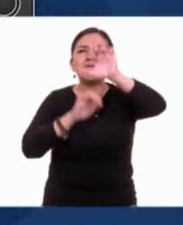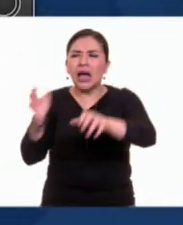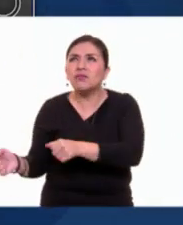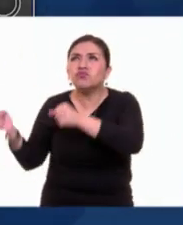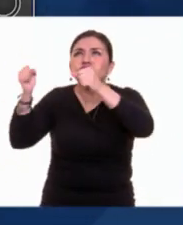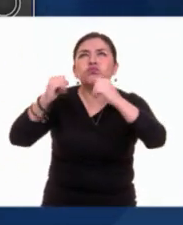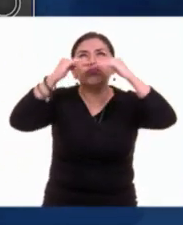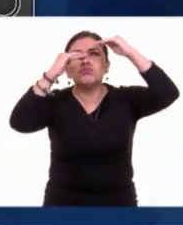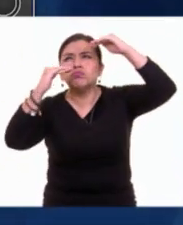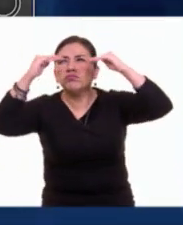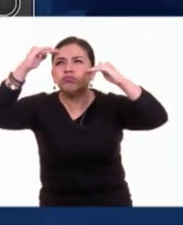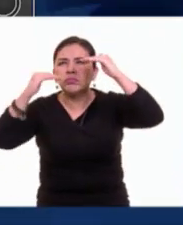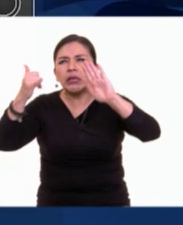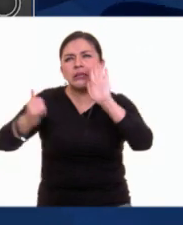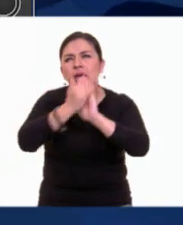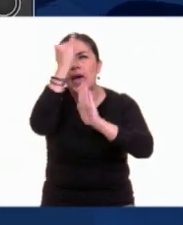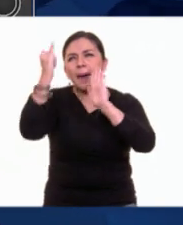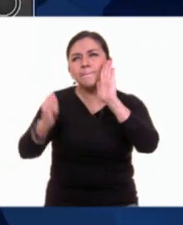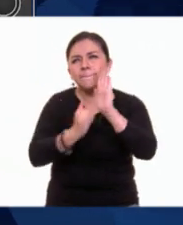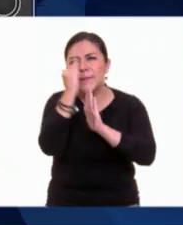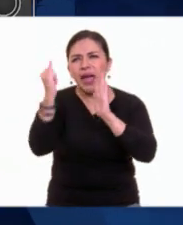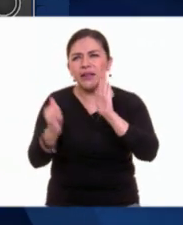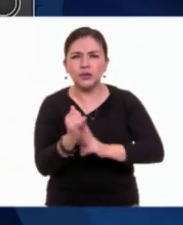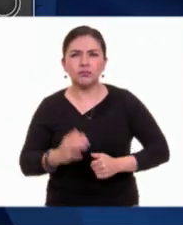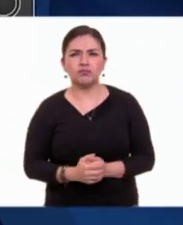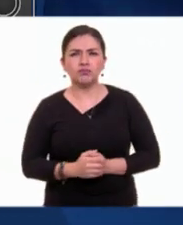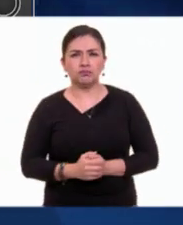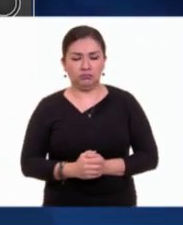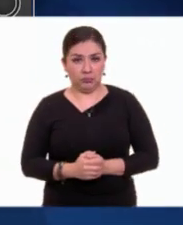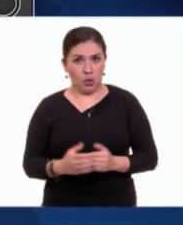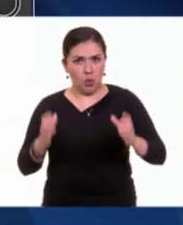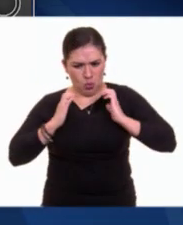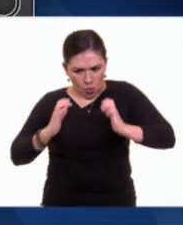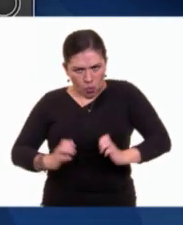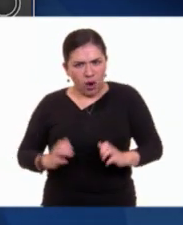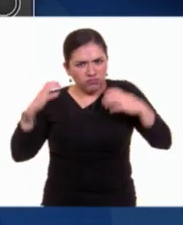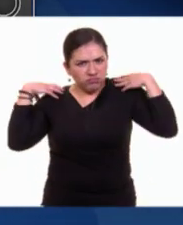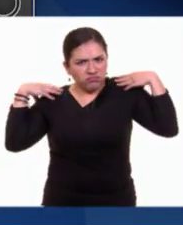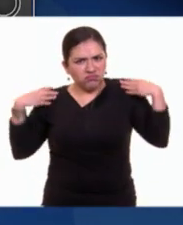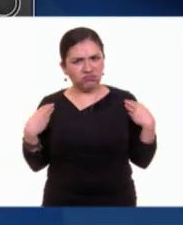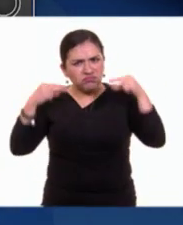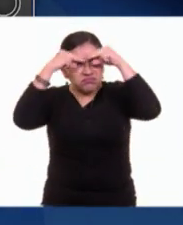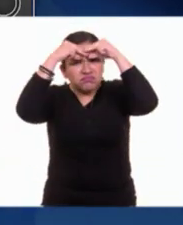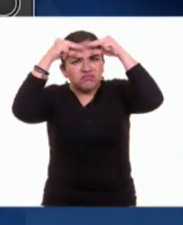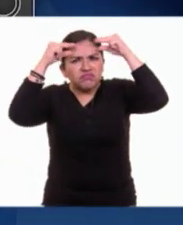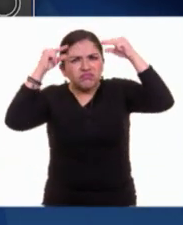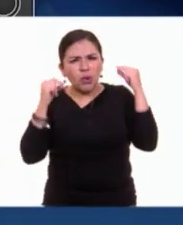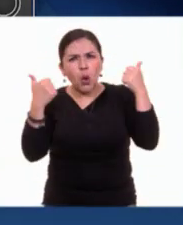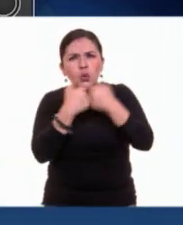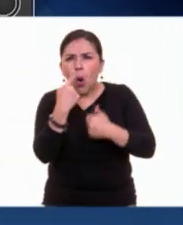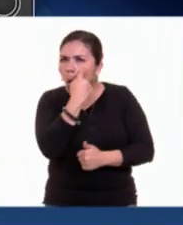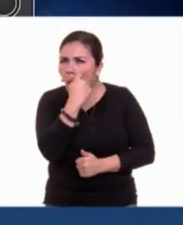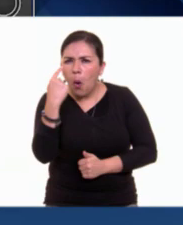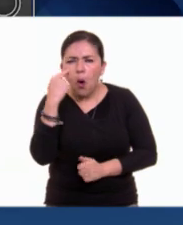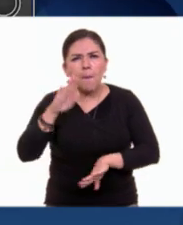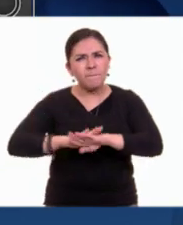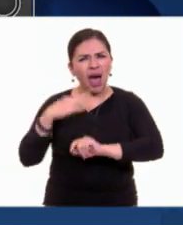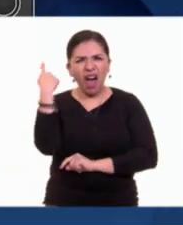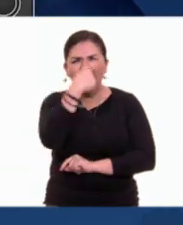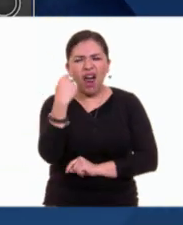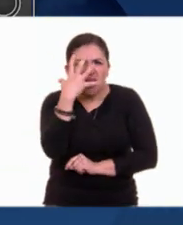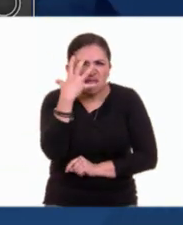nivelando el cemento, hombros redondos, cejas sobre unos ojos serios.